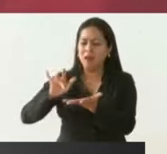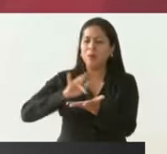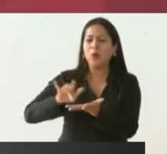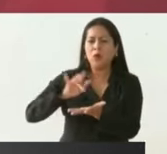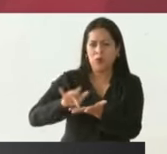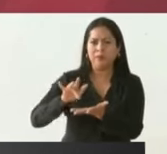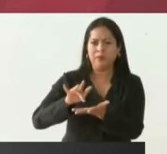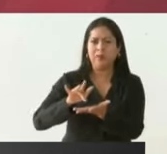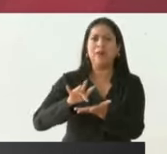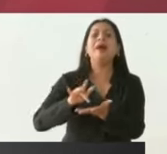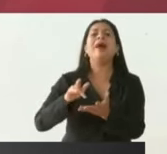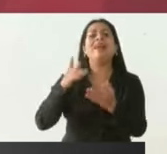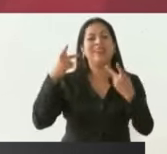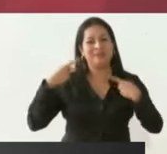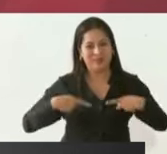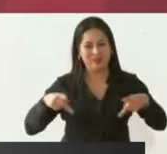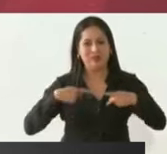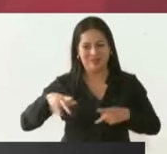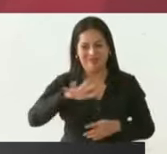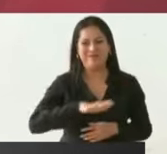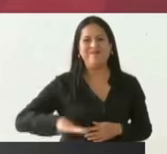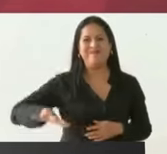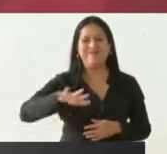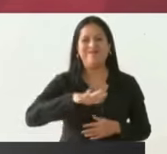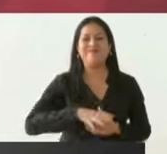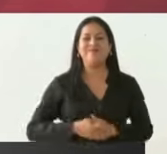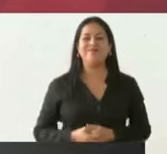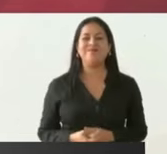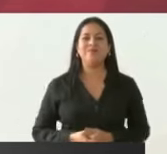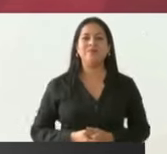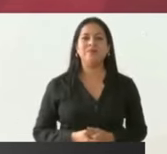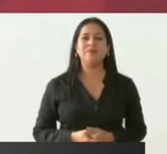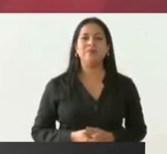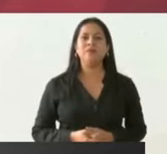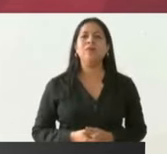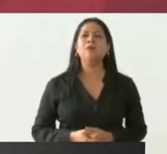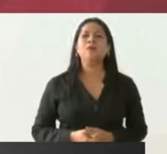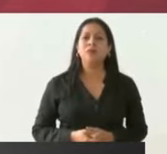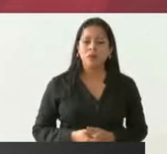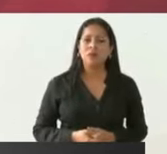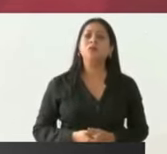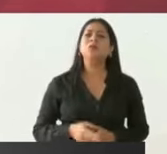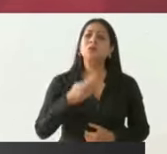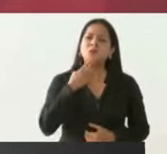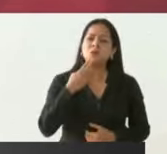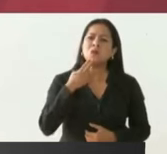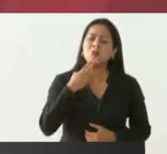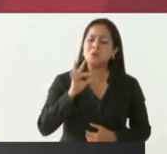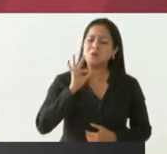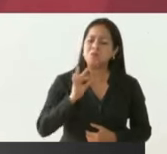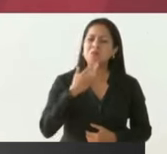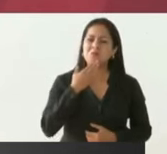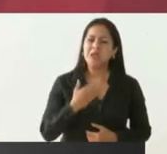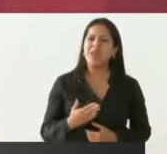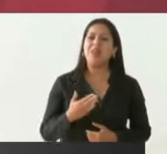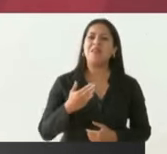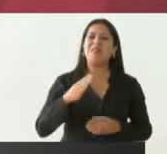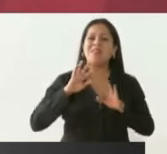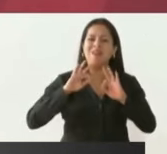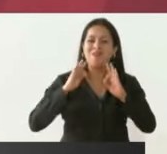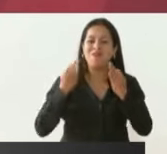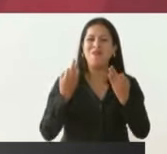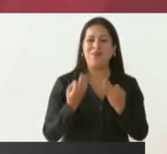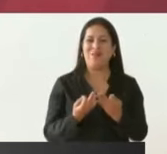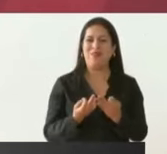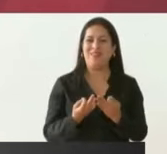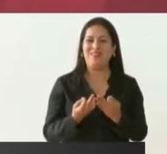a la gente. Nos ha funcionado bien la fórmula